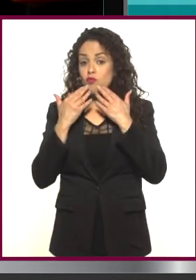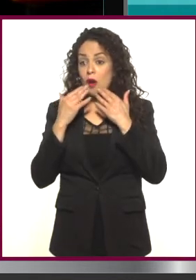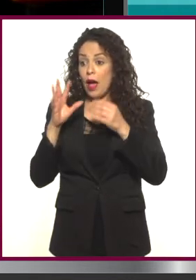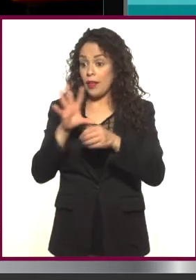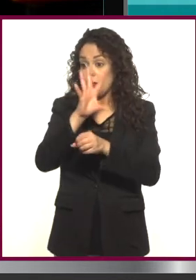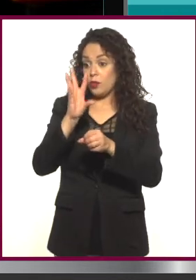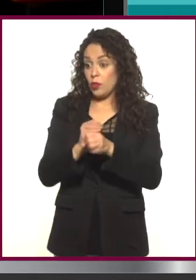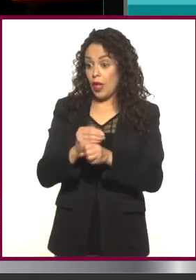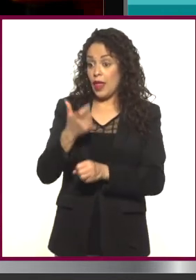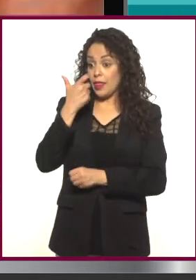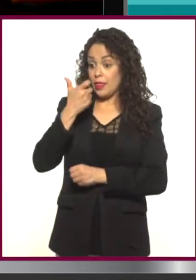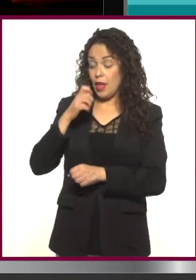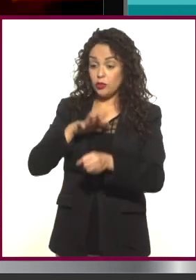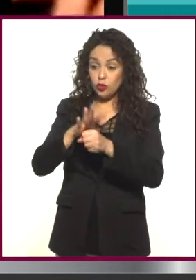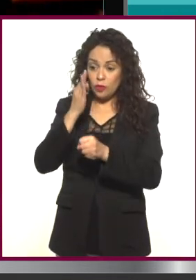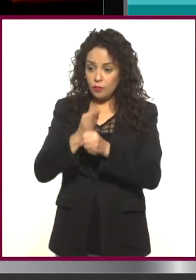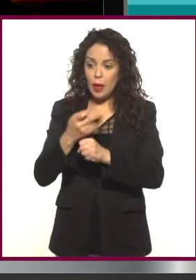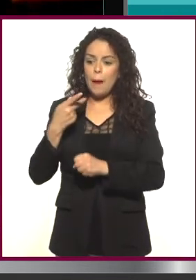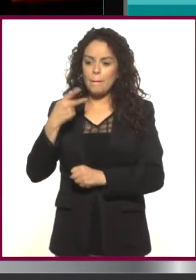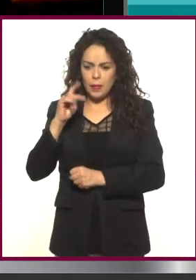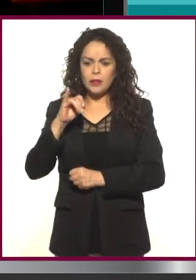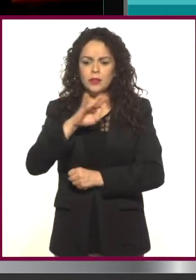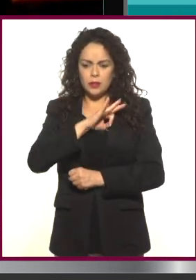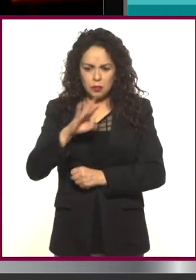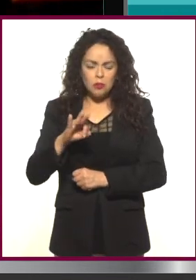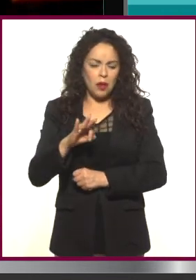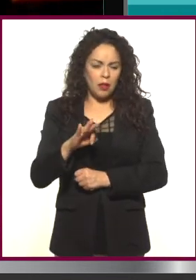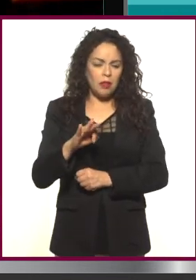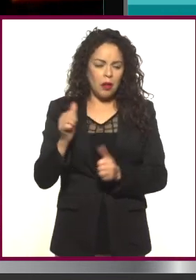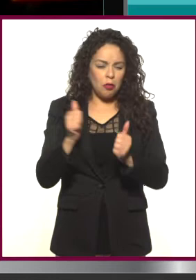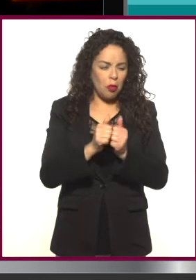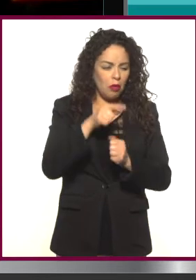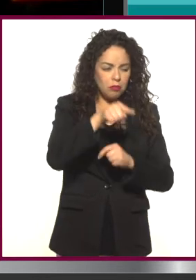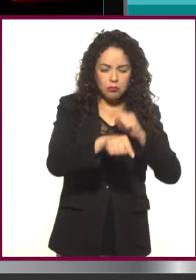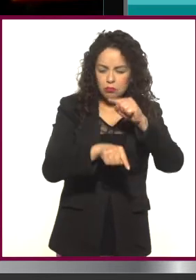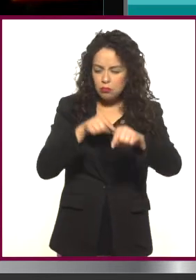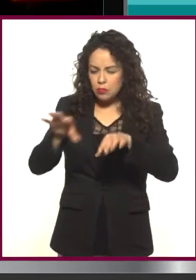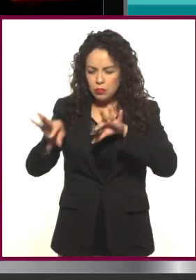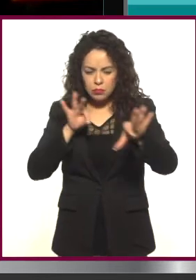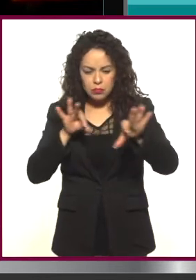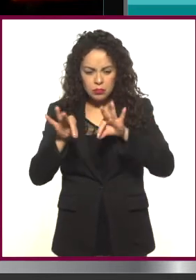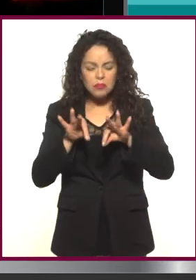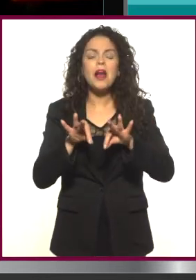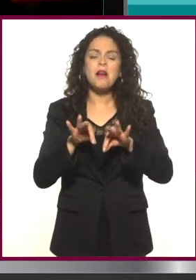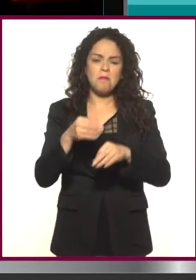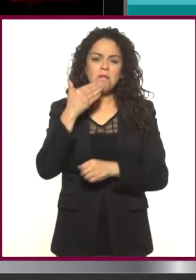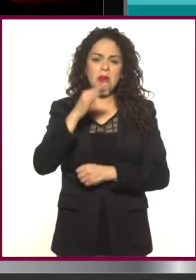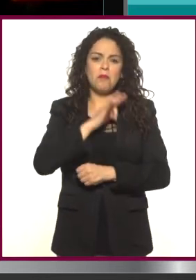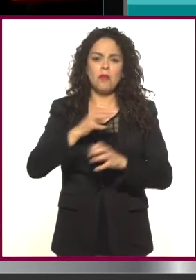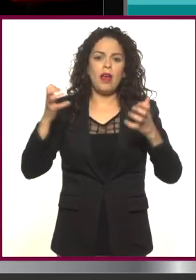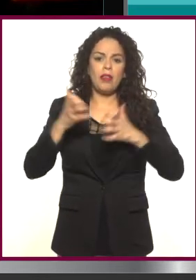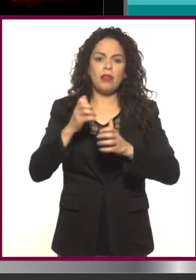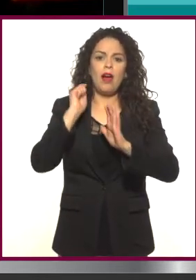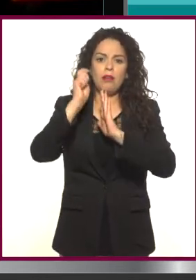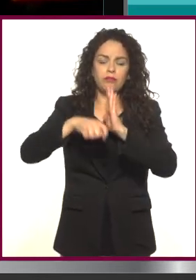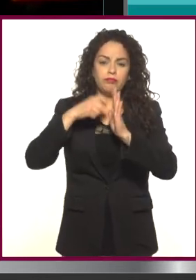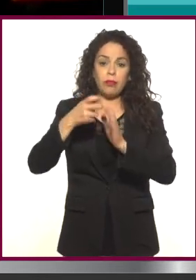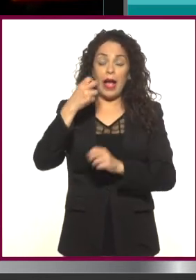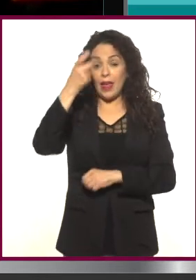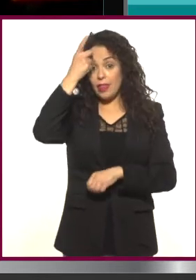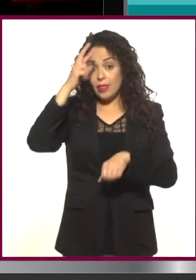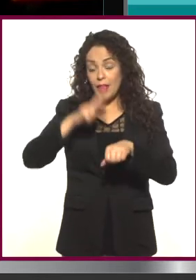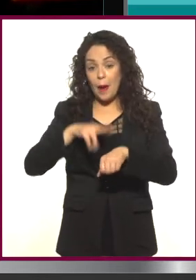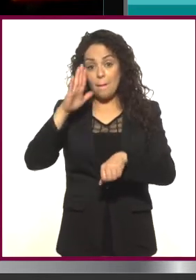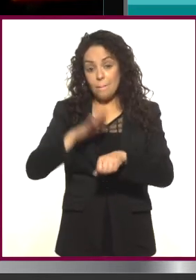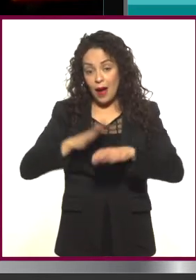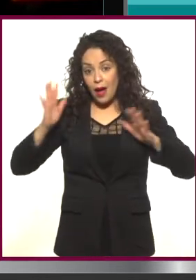recursos de Hollywood, tenemos un look que puede quedar bastante bien, ¿no? Y creo que eso ha potenciado a muchísimos